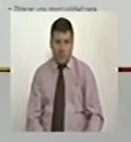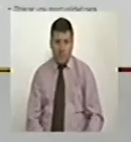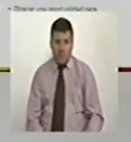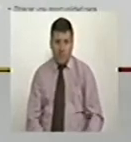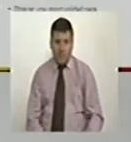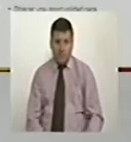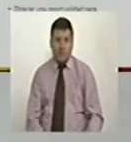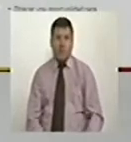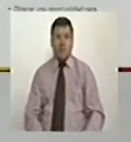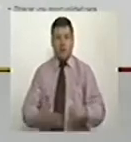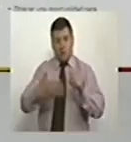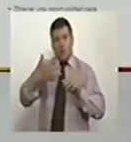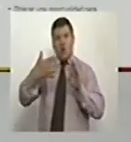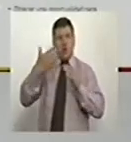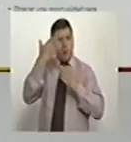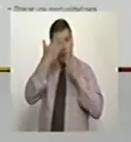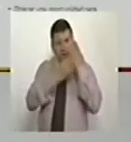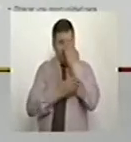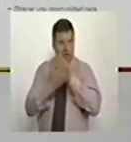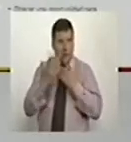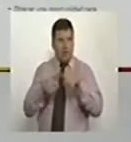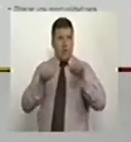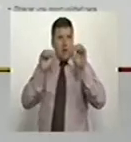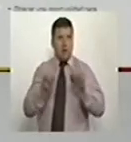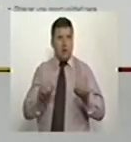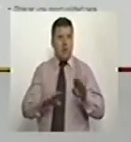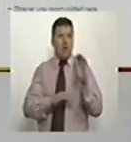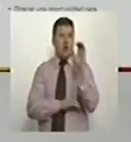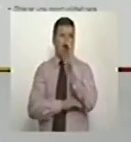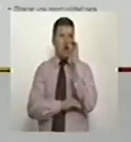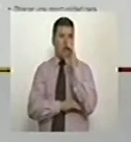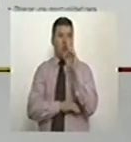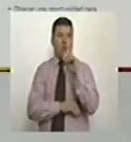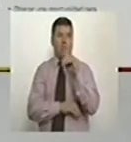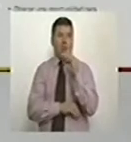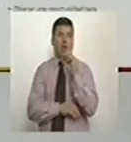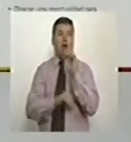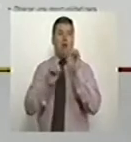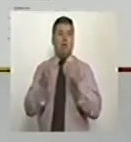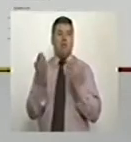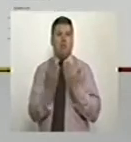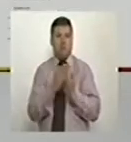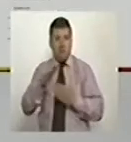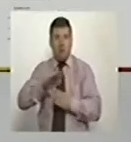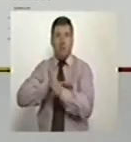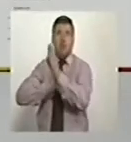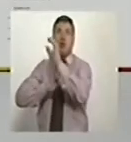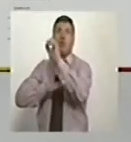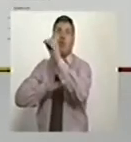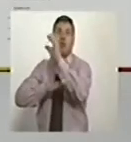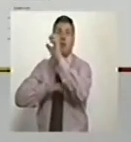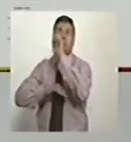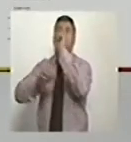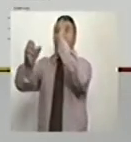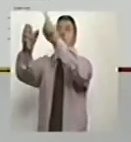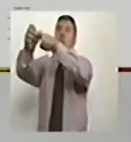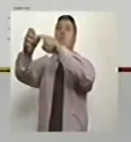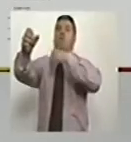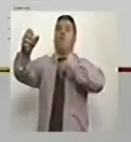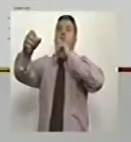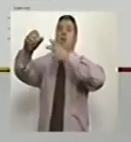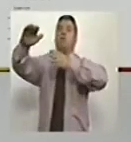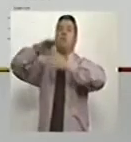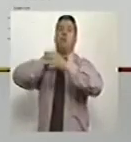Ocho. Evaluación y aprobación de Colombia a la OCDE. El ingreso de Colombia a la OCDE fue valvado